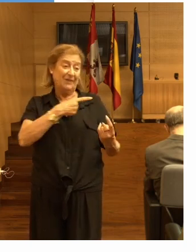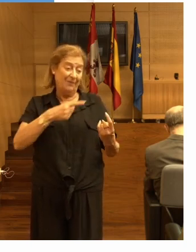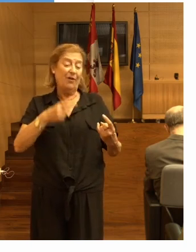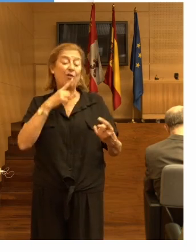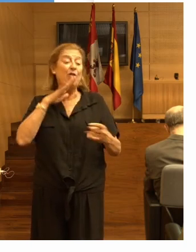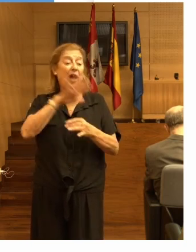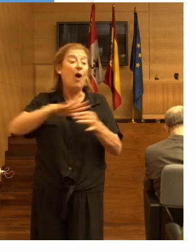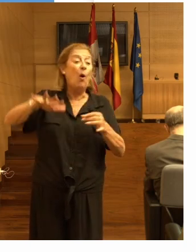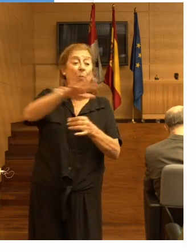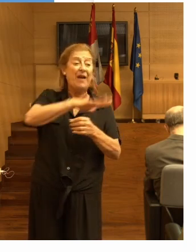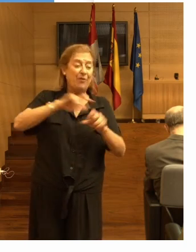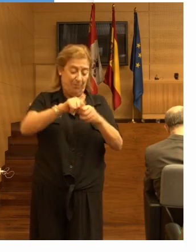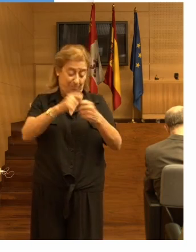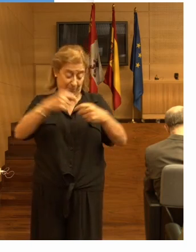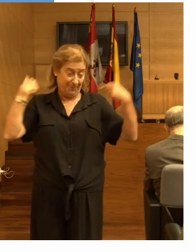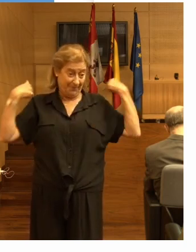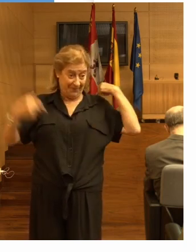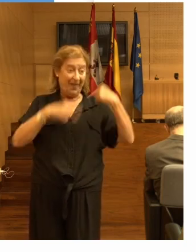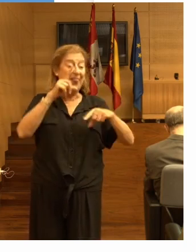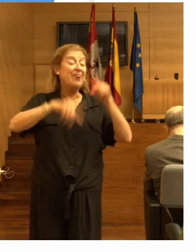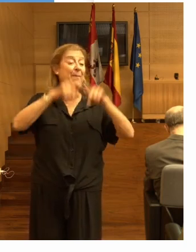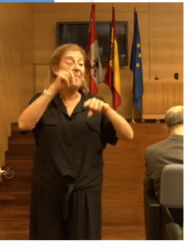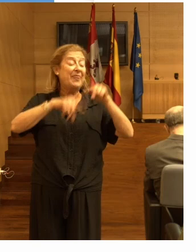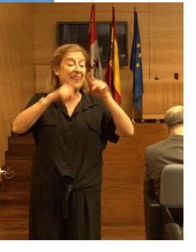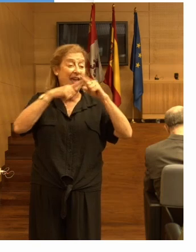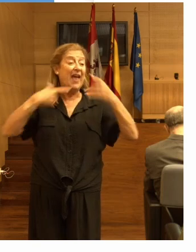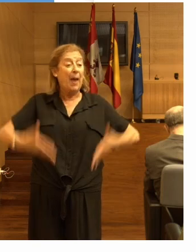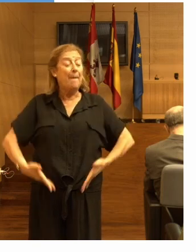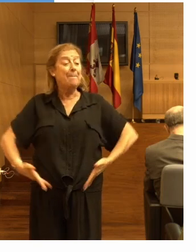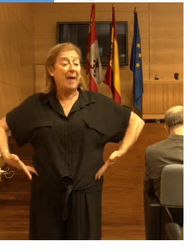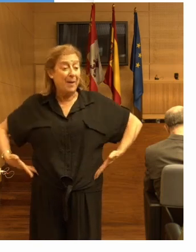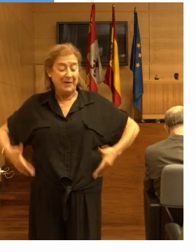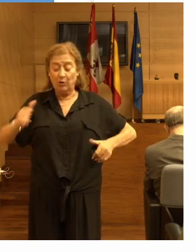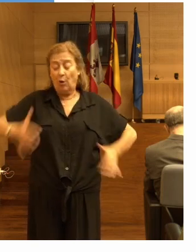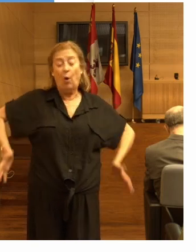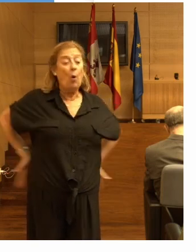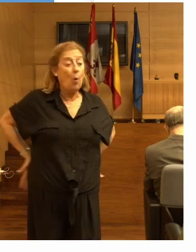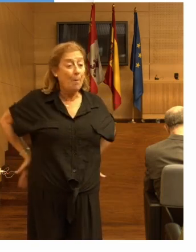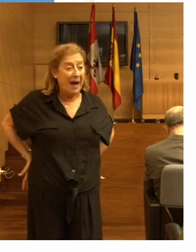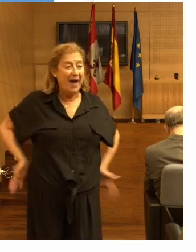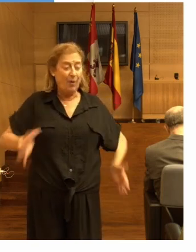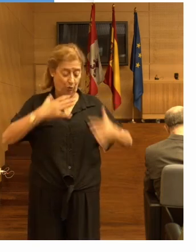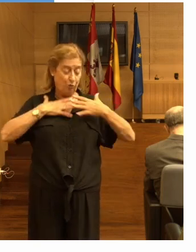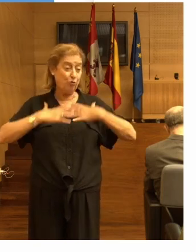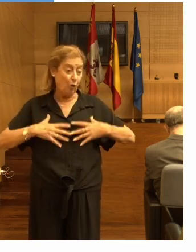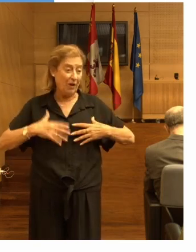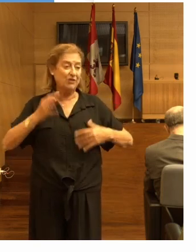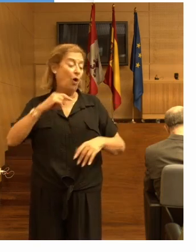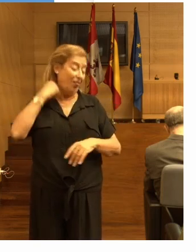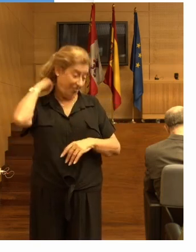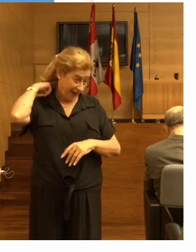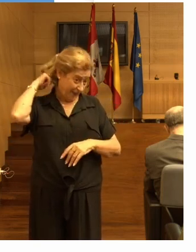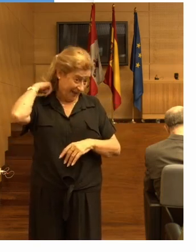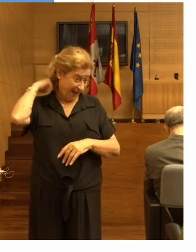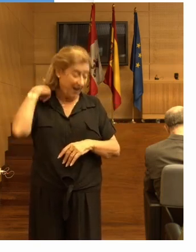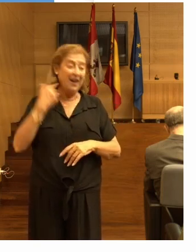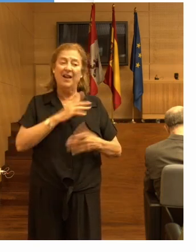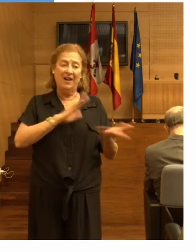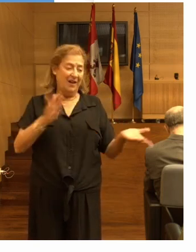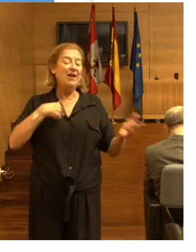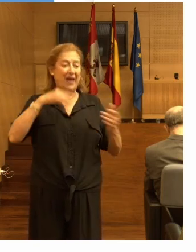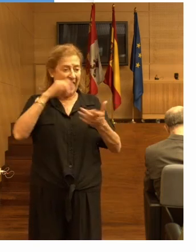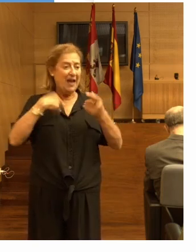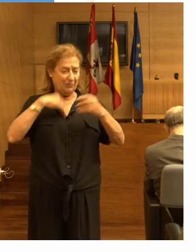ubicación de las fracturas de pelvis, fracturas lumbares o bien de tórax o cervicales. Y lo hemos hecho en varios